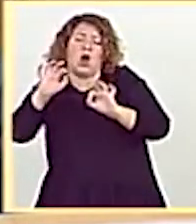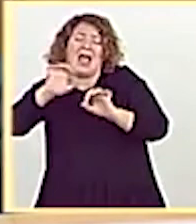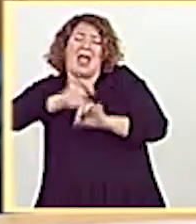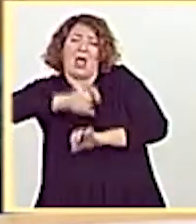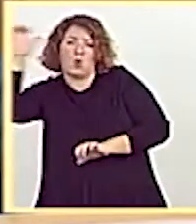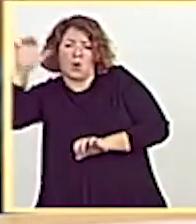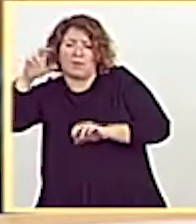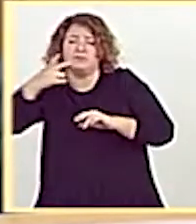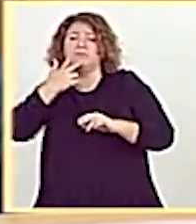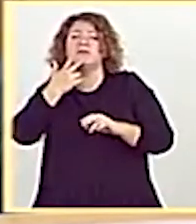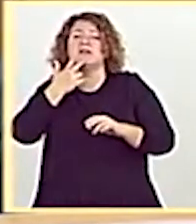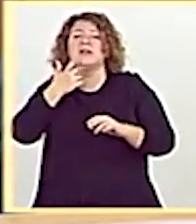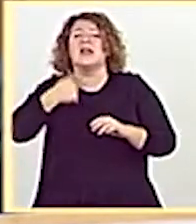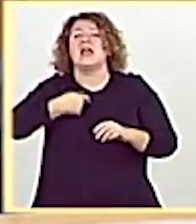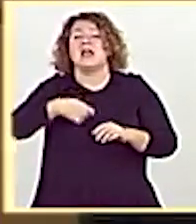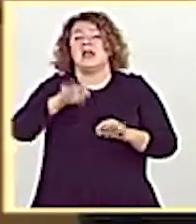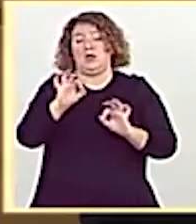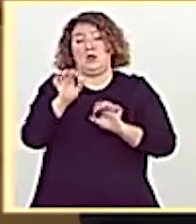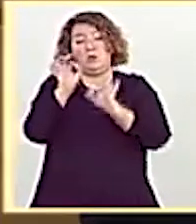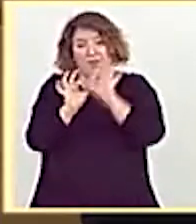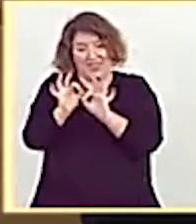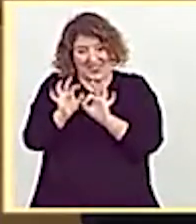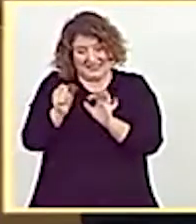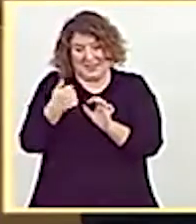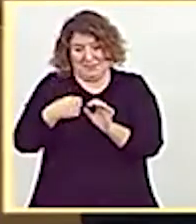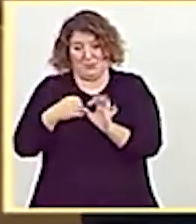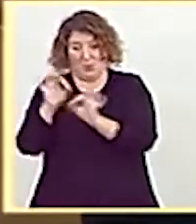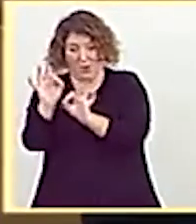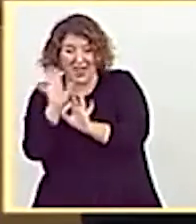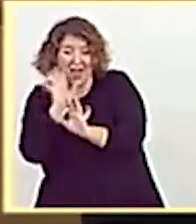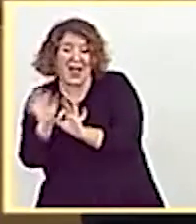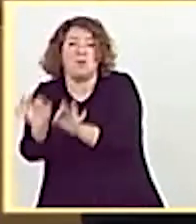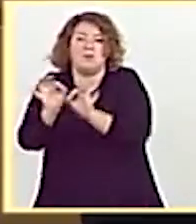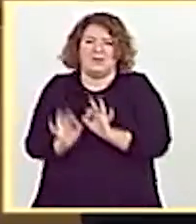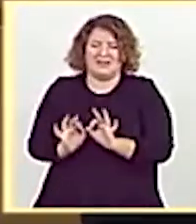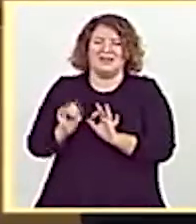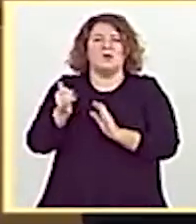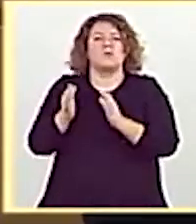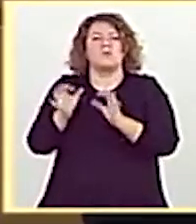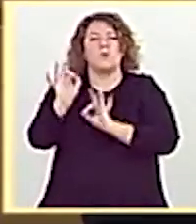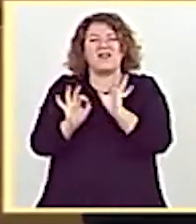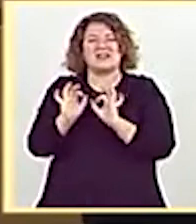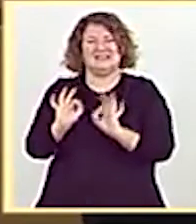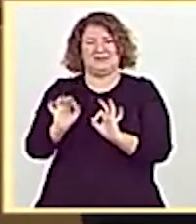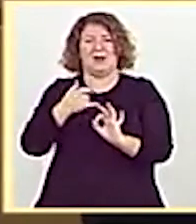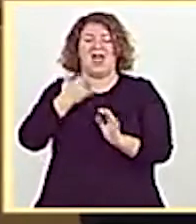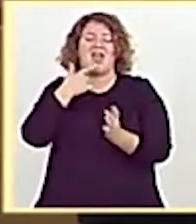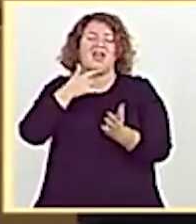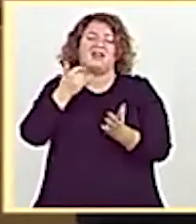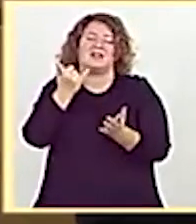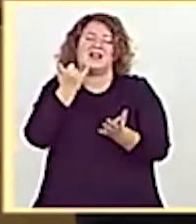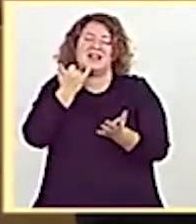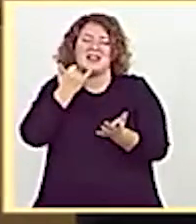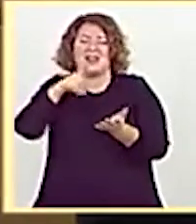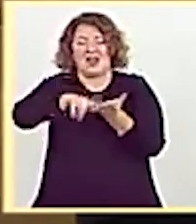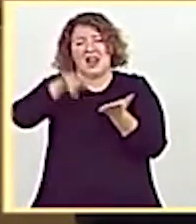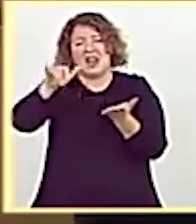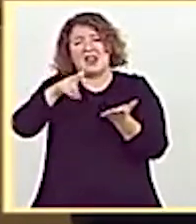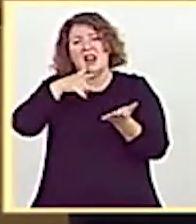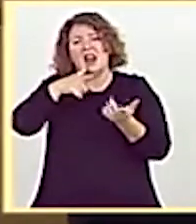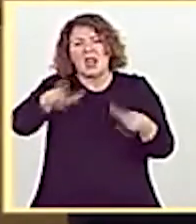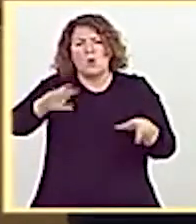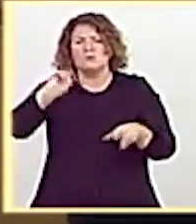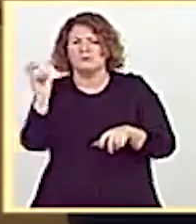lengua oficial o cooficiales de nuestro país. También estableceremos obligaciones relacionadas con la financiación de obras, con una atención muy